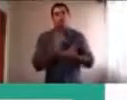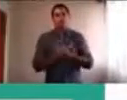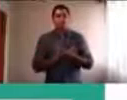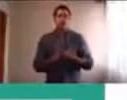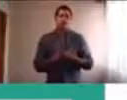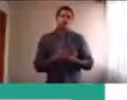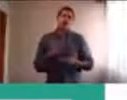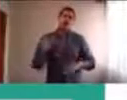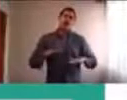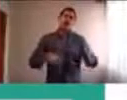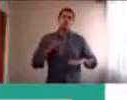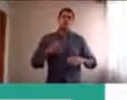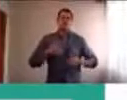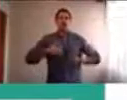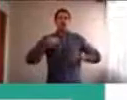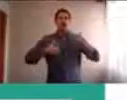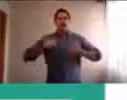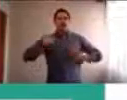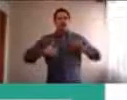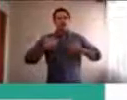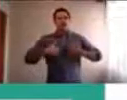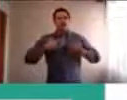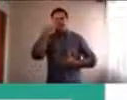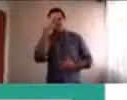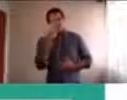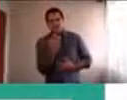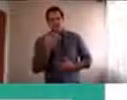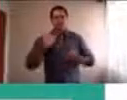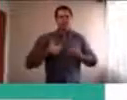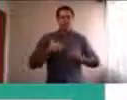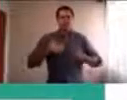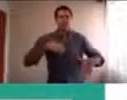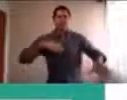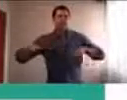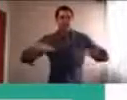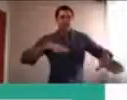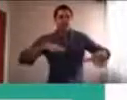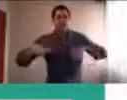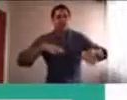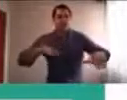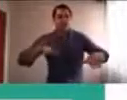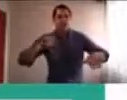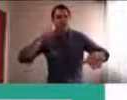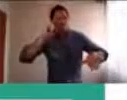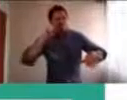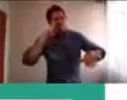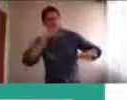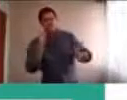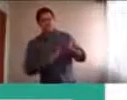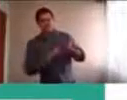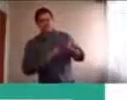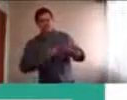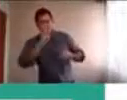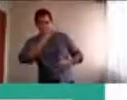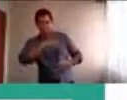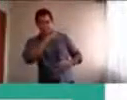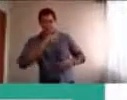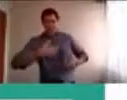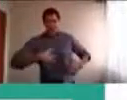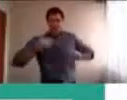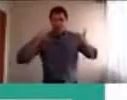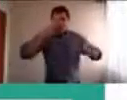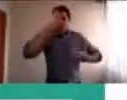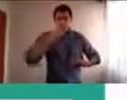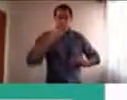muy enojado, desde la forma en la que actúa, pero en realidad, lo que le pasa, es que está sumamente frustrado, porque quiso hacer algo, y no le salió,